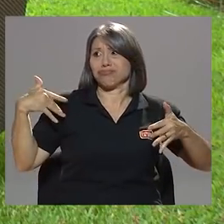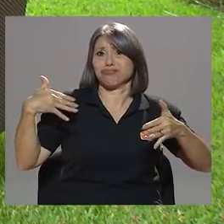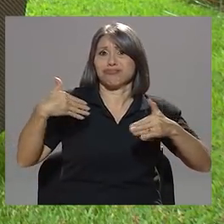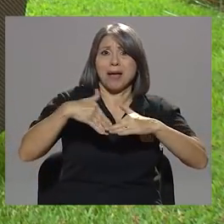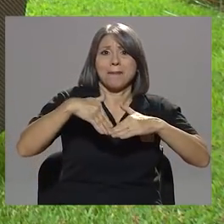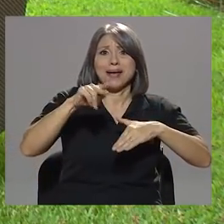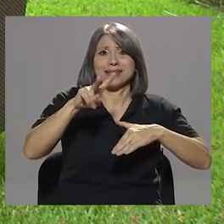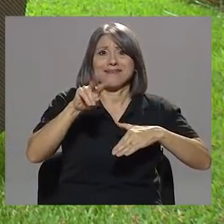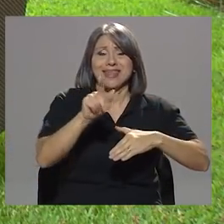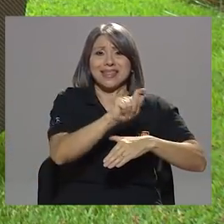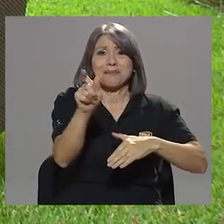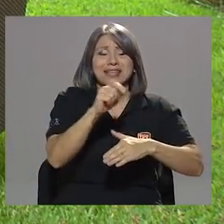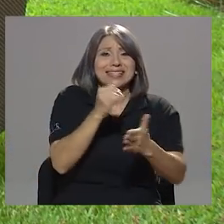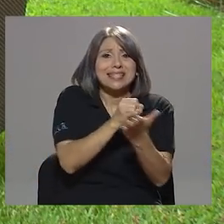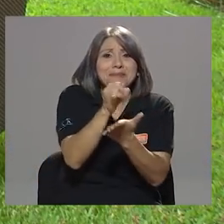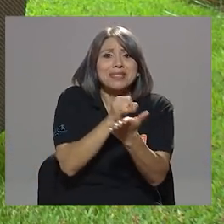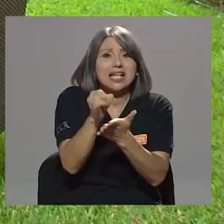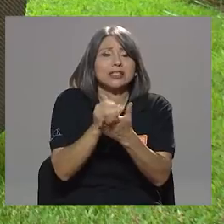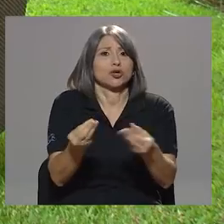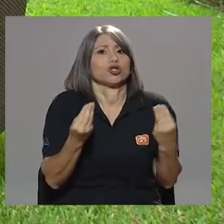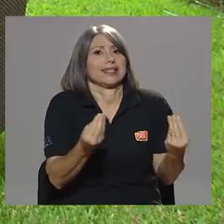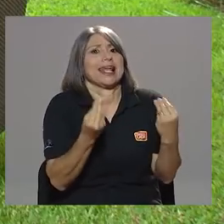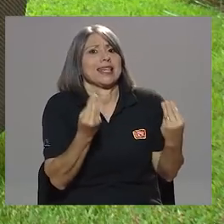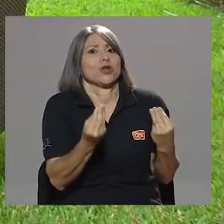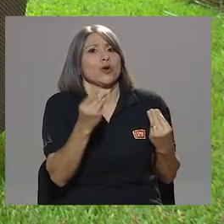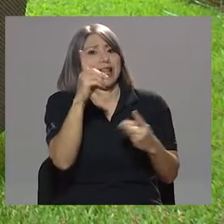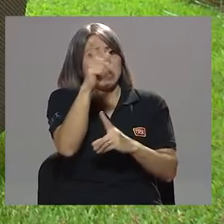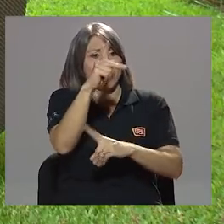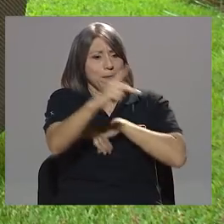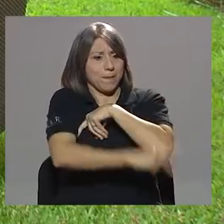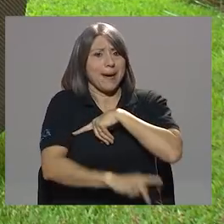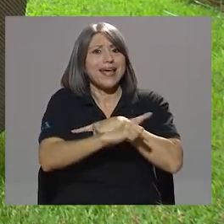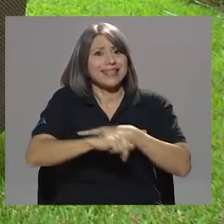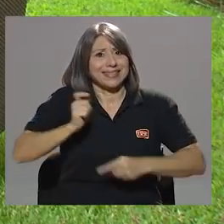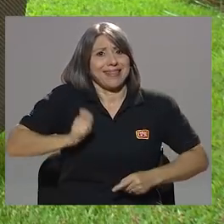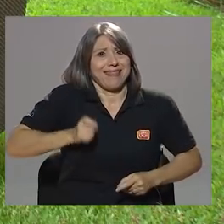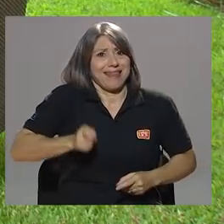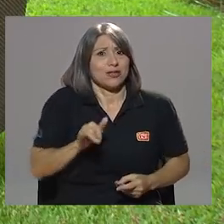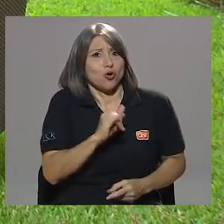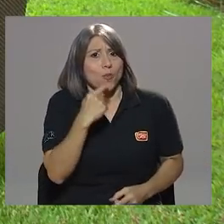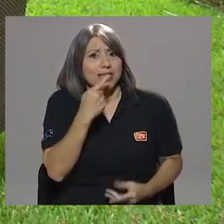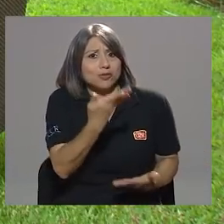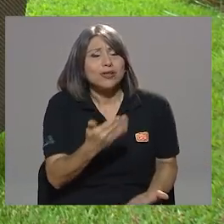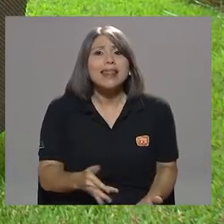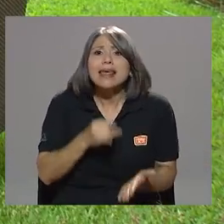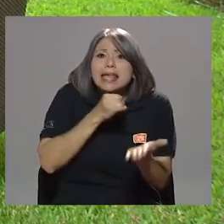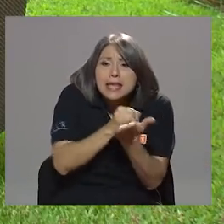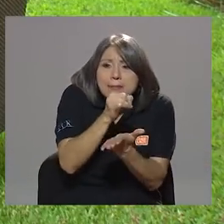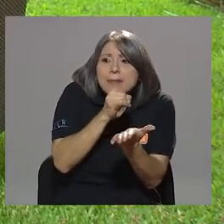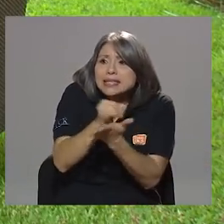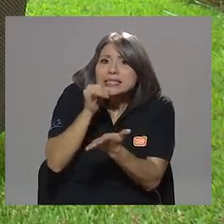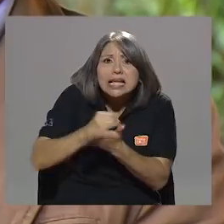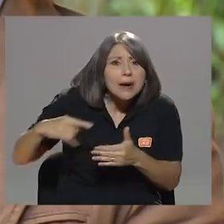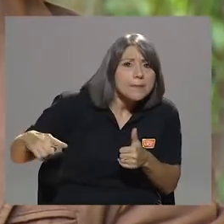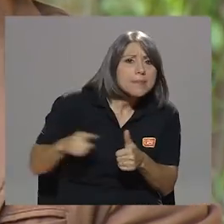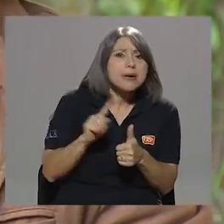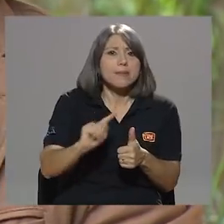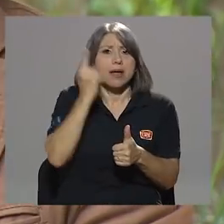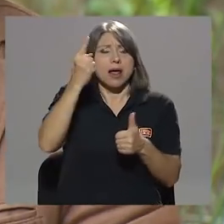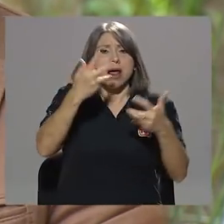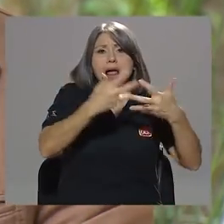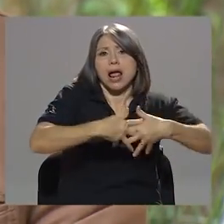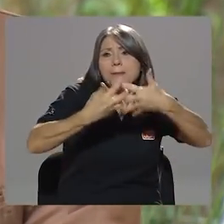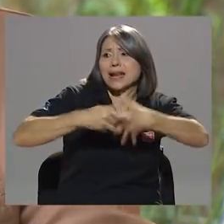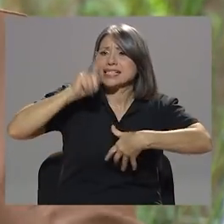investigación. Señor, en un Estado de Derecho, como usted está diciendo, investigan, que las empresas sigan trabajando y sigan